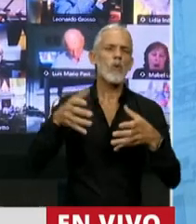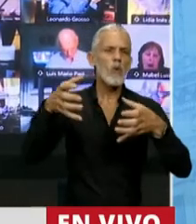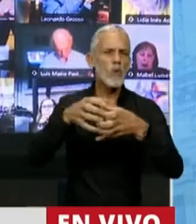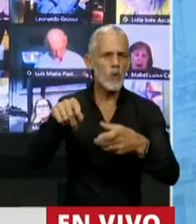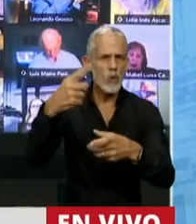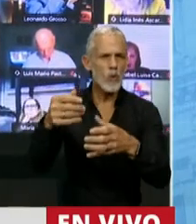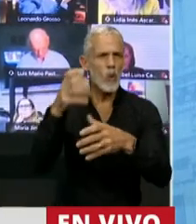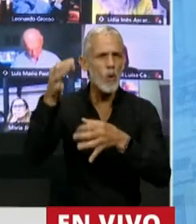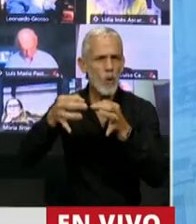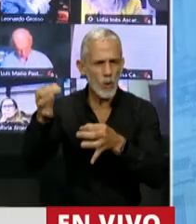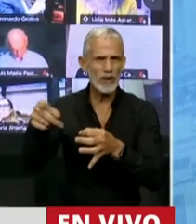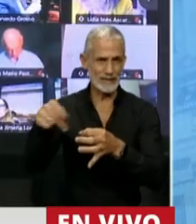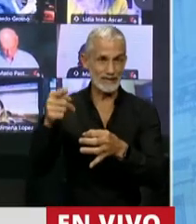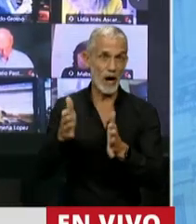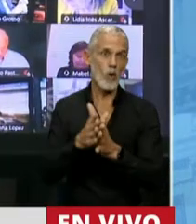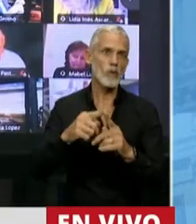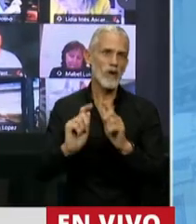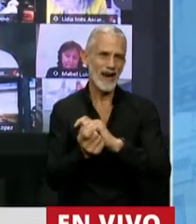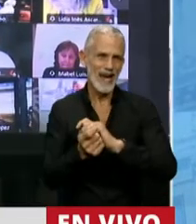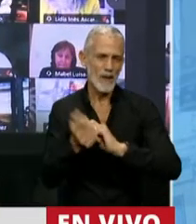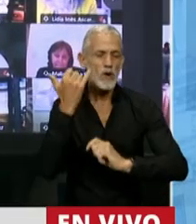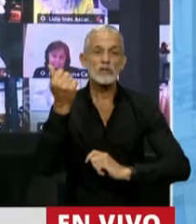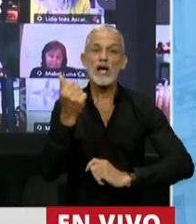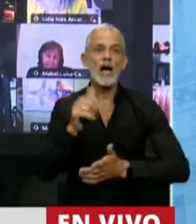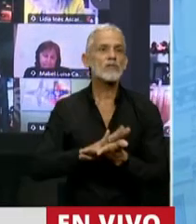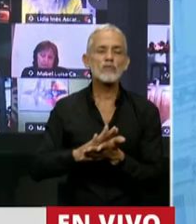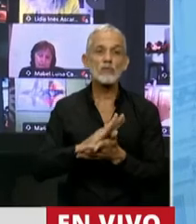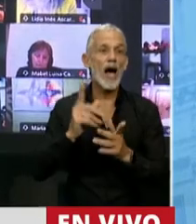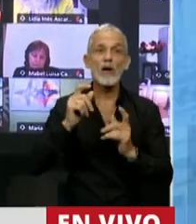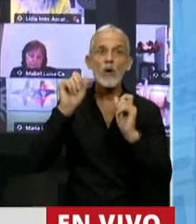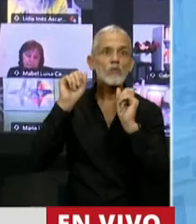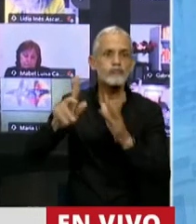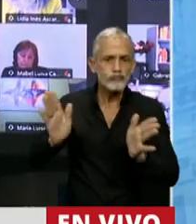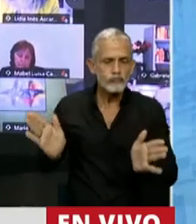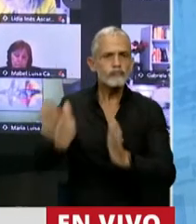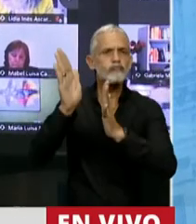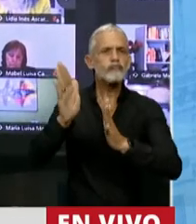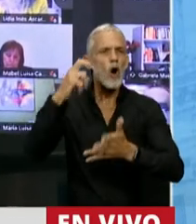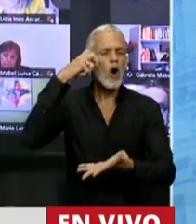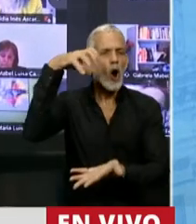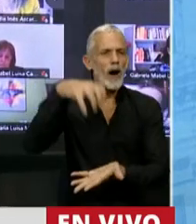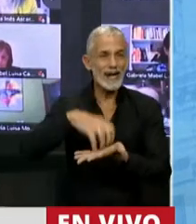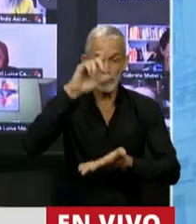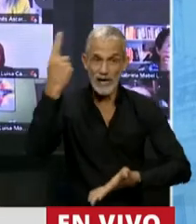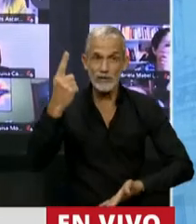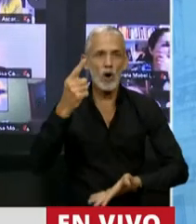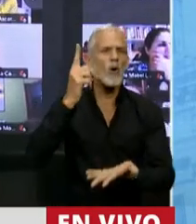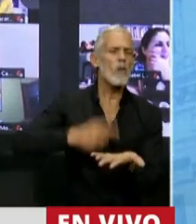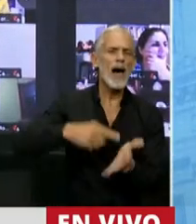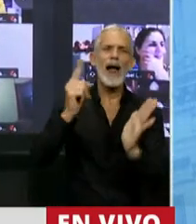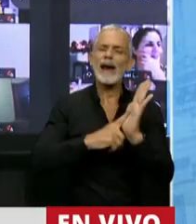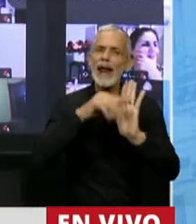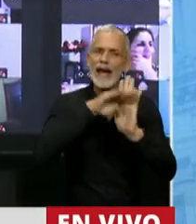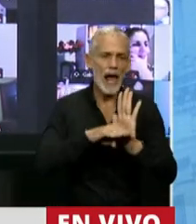contencioso a la solicitud que hizo junto por el cambio, que es una potestad soberana del Congreso de la Nación de terminar su